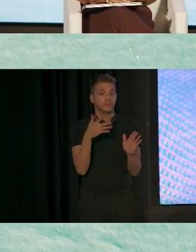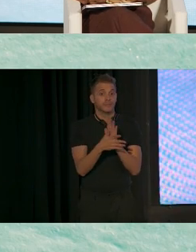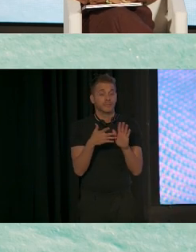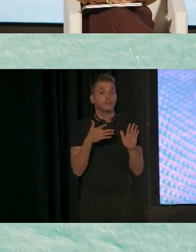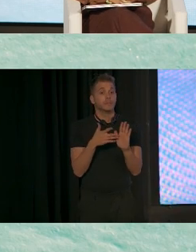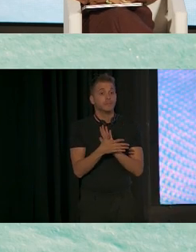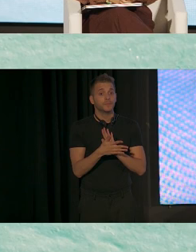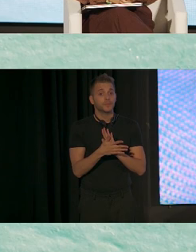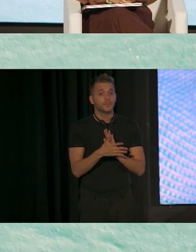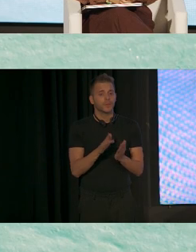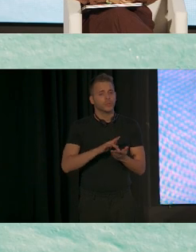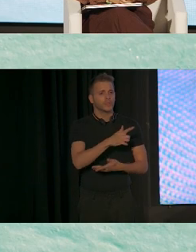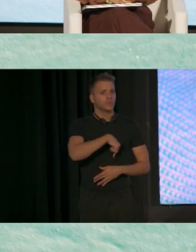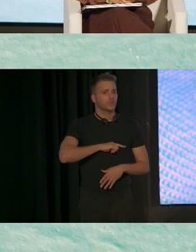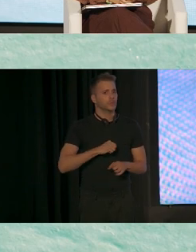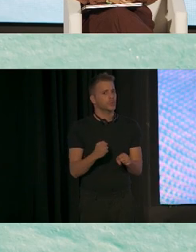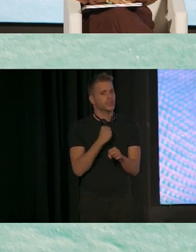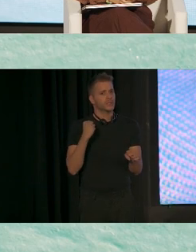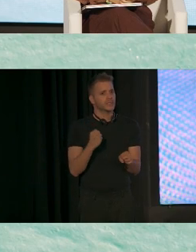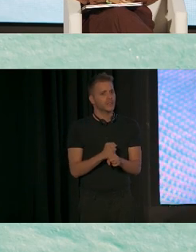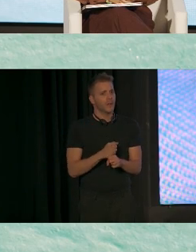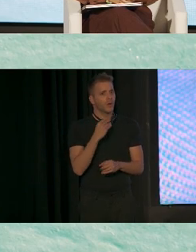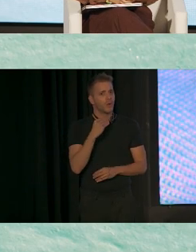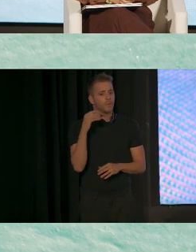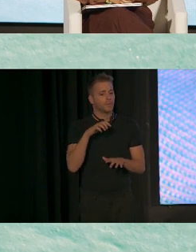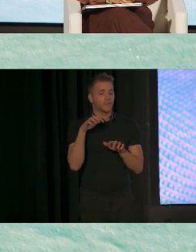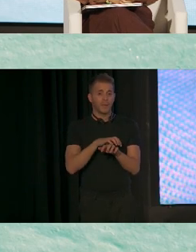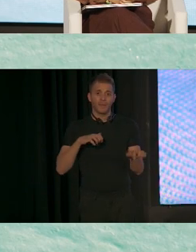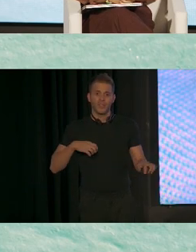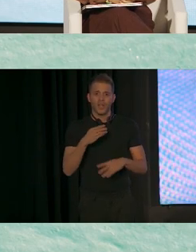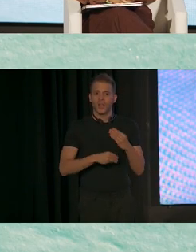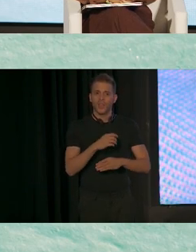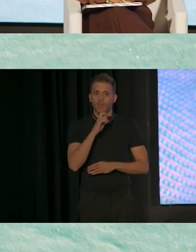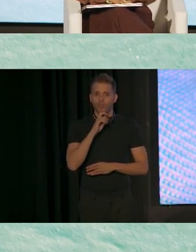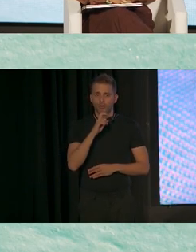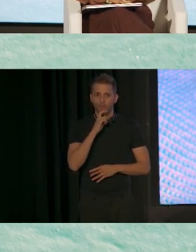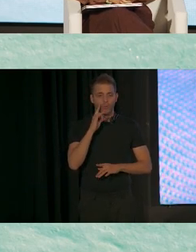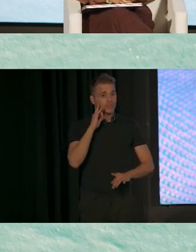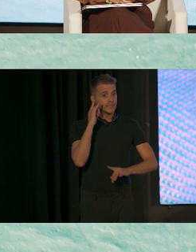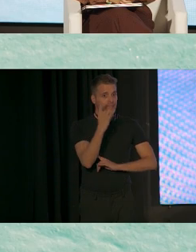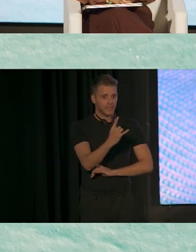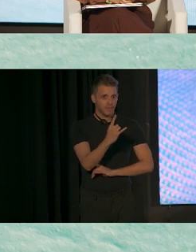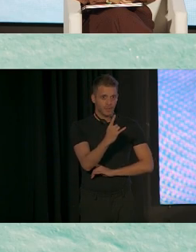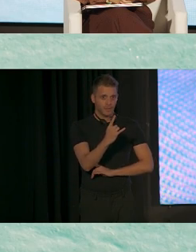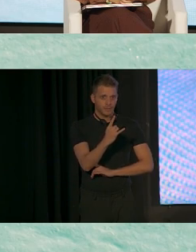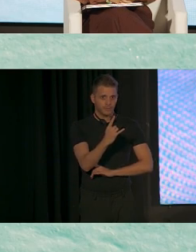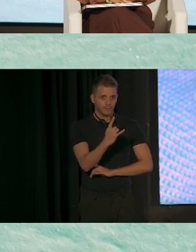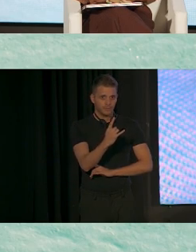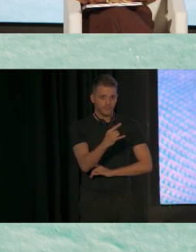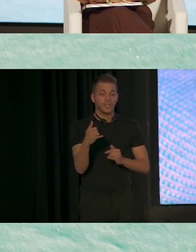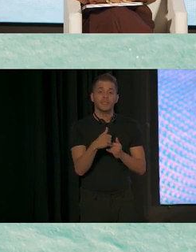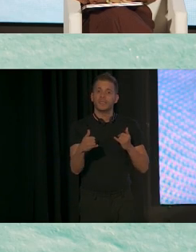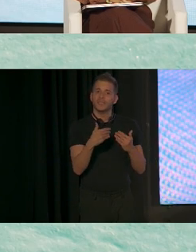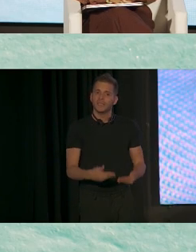gran parte de nuestro trabajo y se realiza a través de las llamadas que hacen. La línea de ayuda está